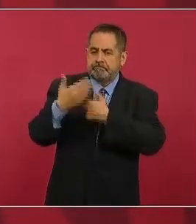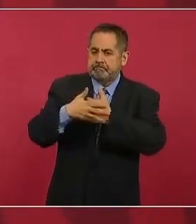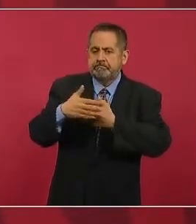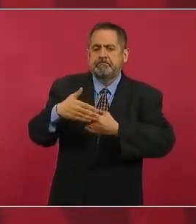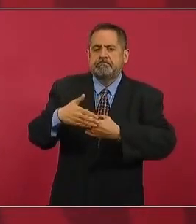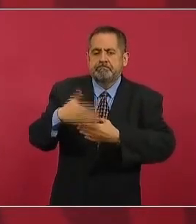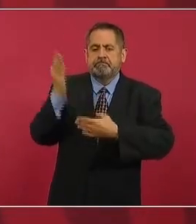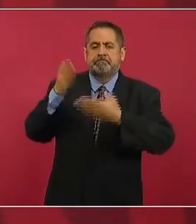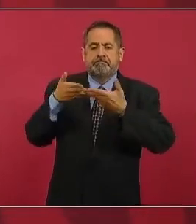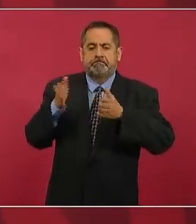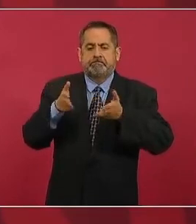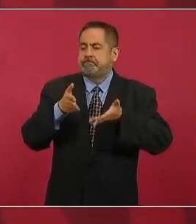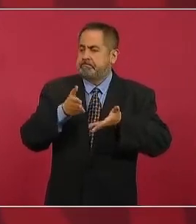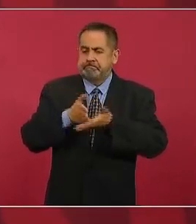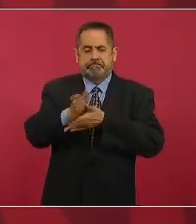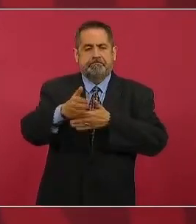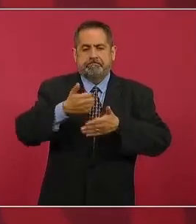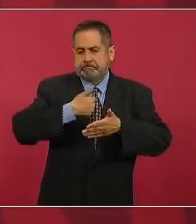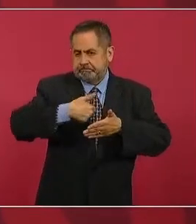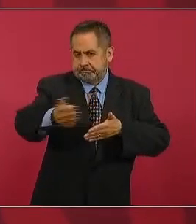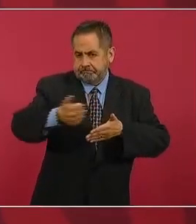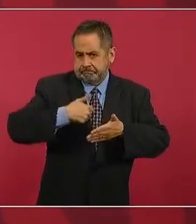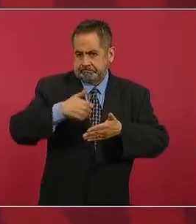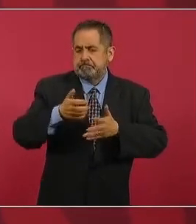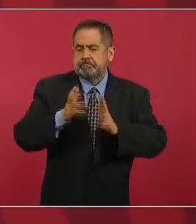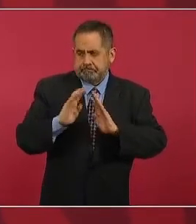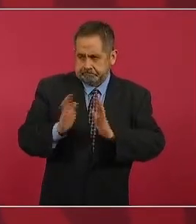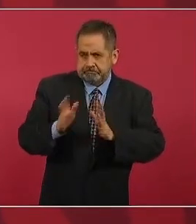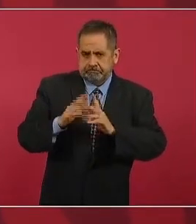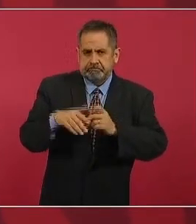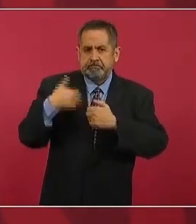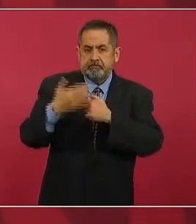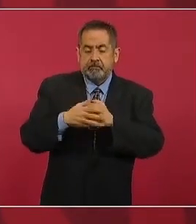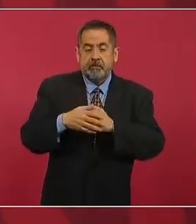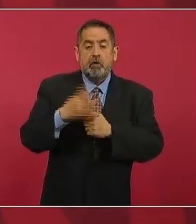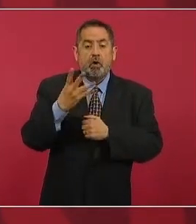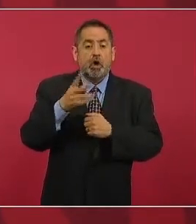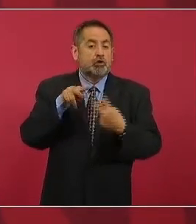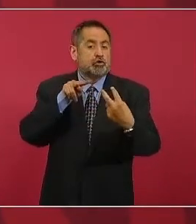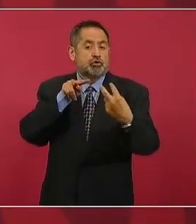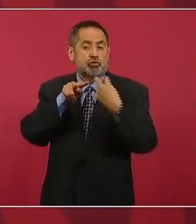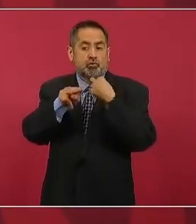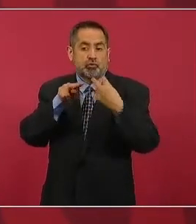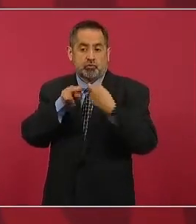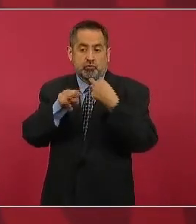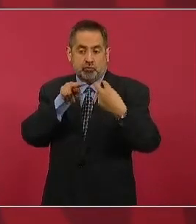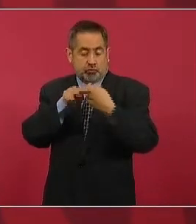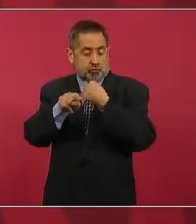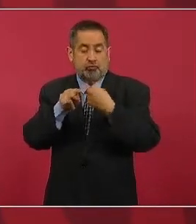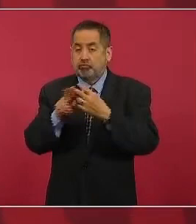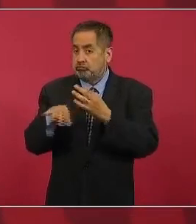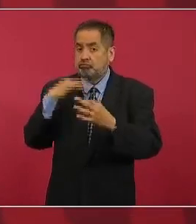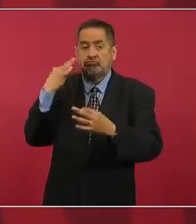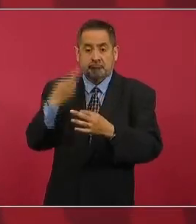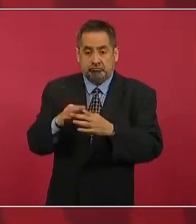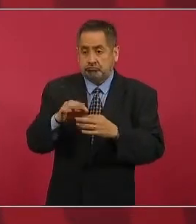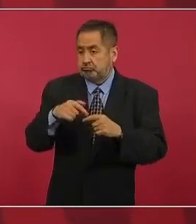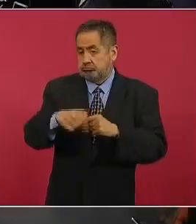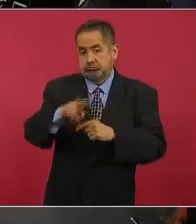en definitiva los cuatro carriles o sea ya están por terminar